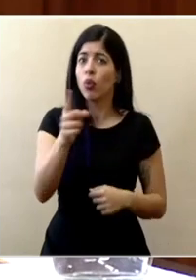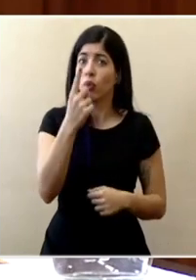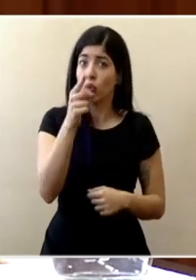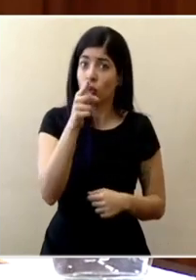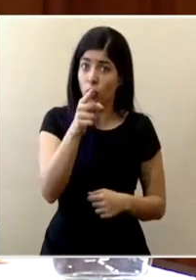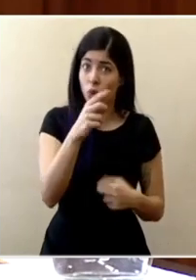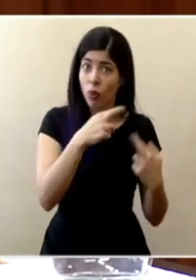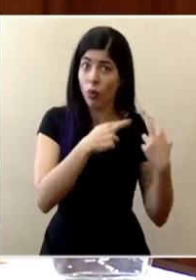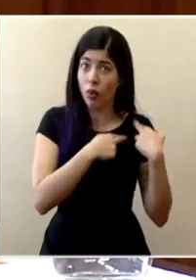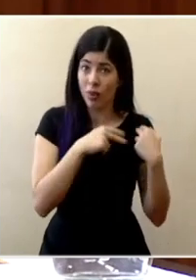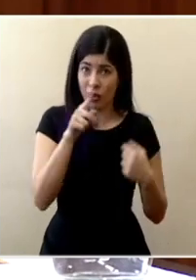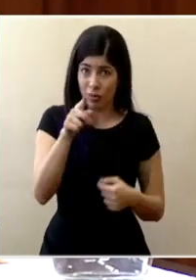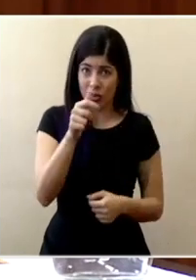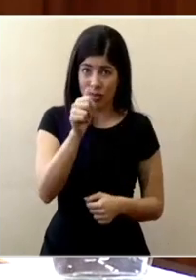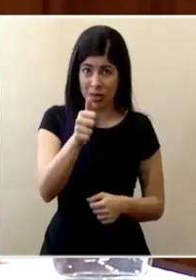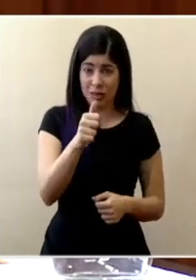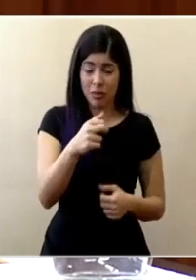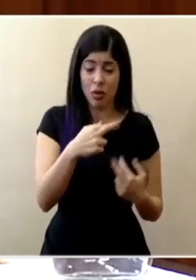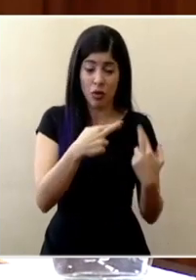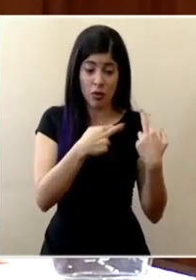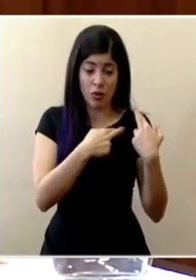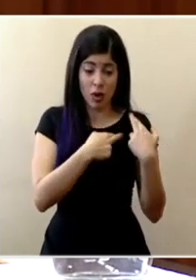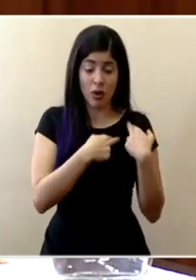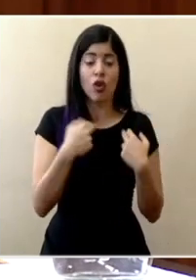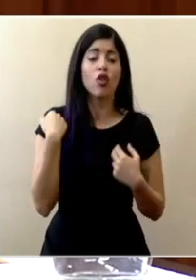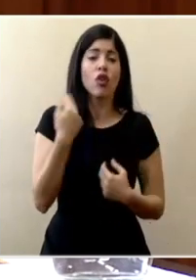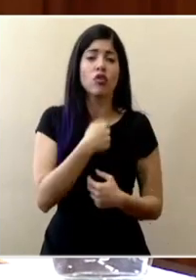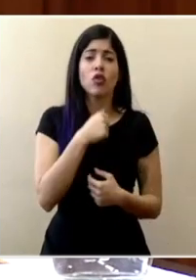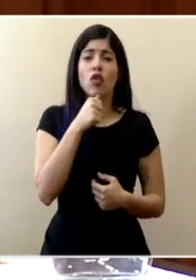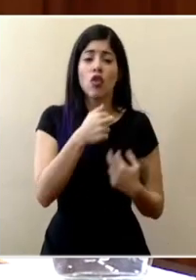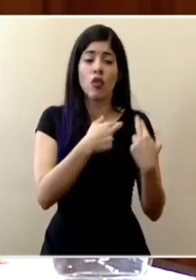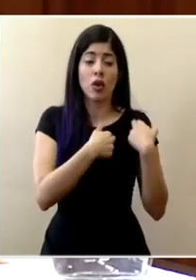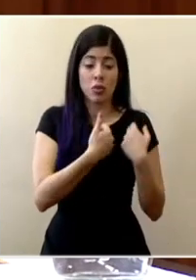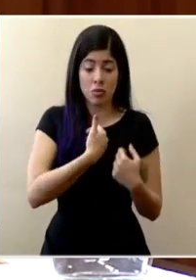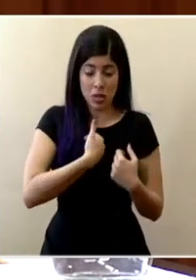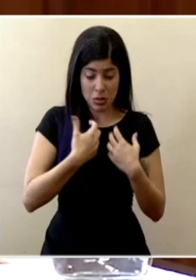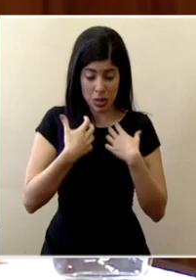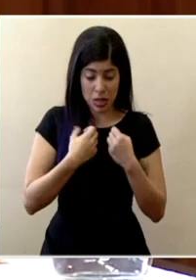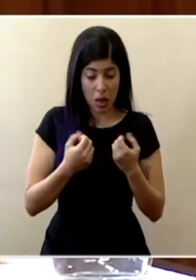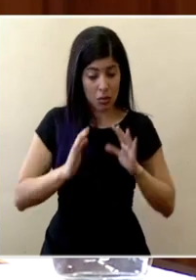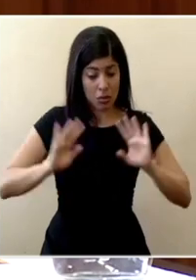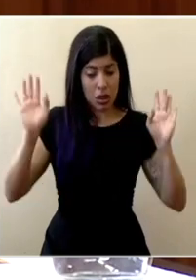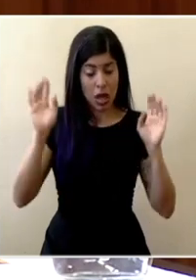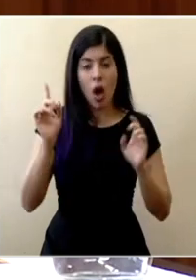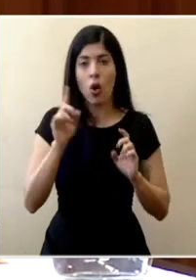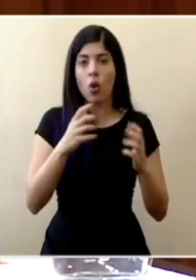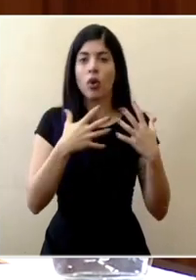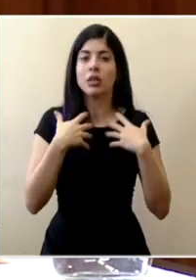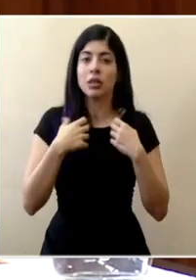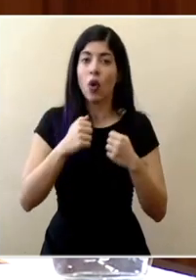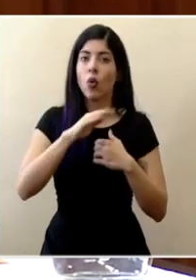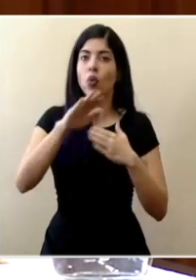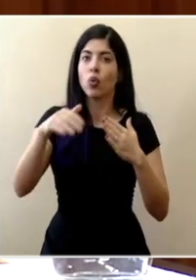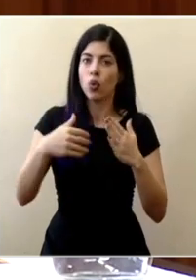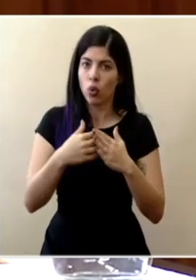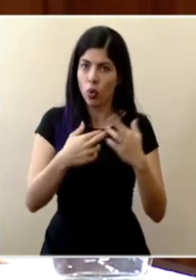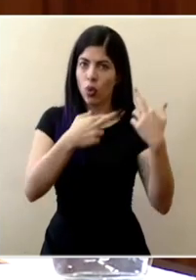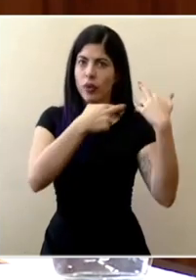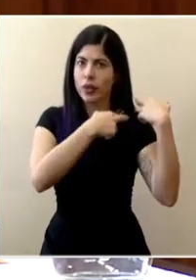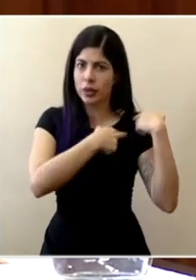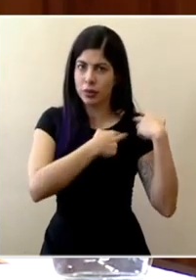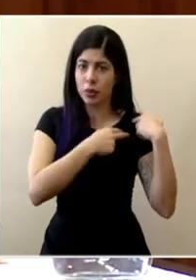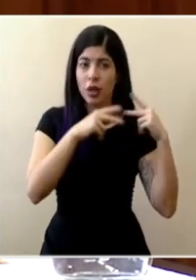suya o sea usted no es responsable no solo o no somos responsables no solo de nuestra salud en este caso es de la salud de todos y esos son